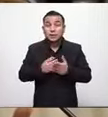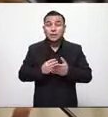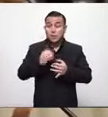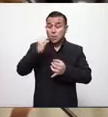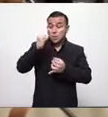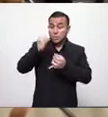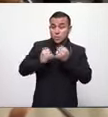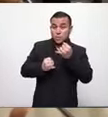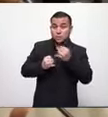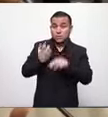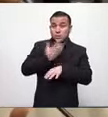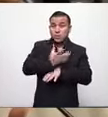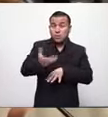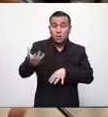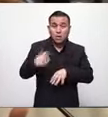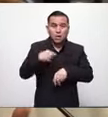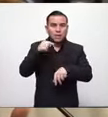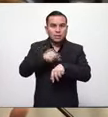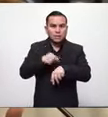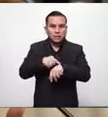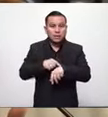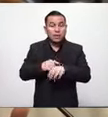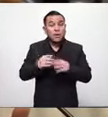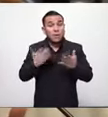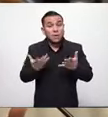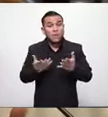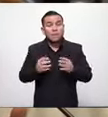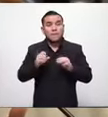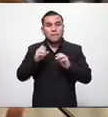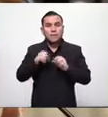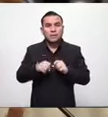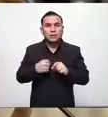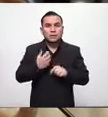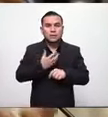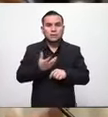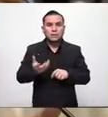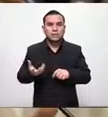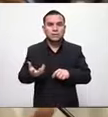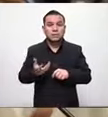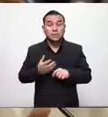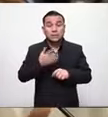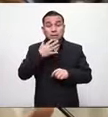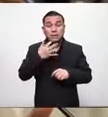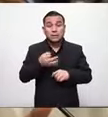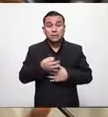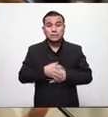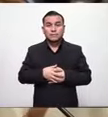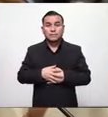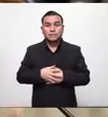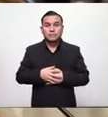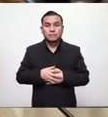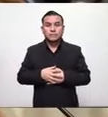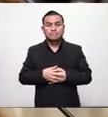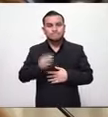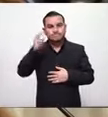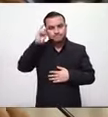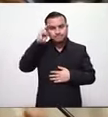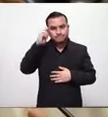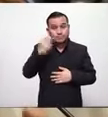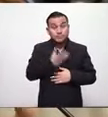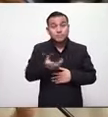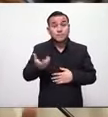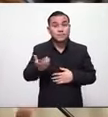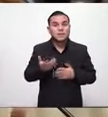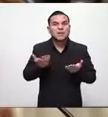final de los créditos o que se prorratee entre el largo de los créditos o sea que los que